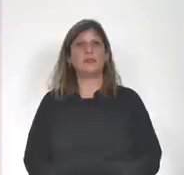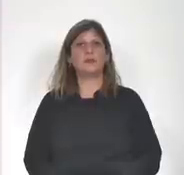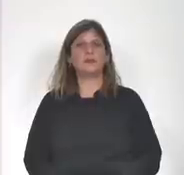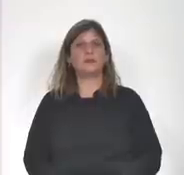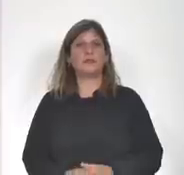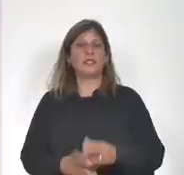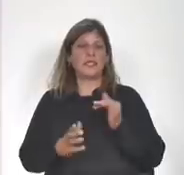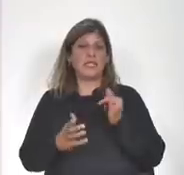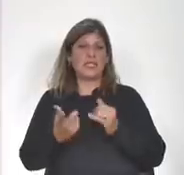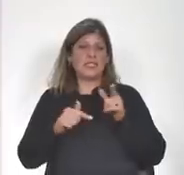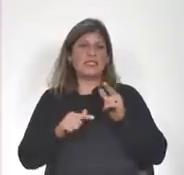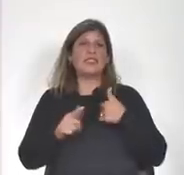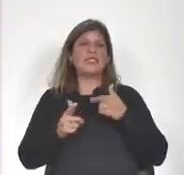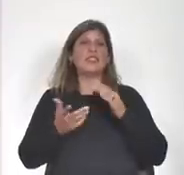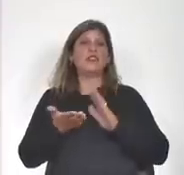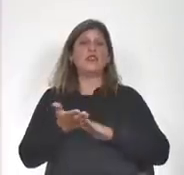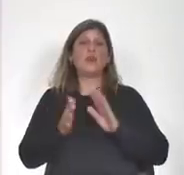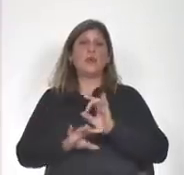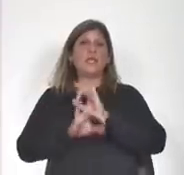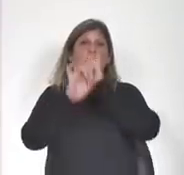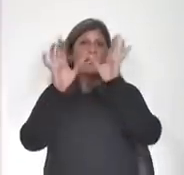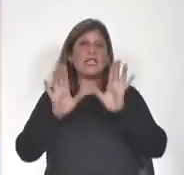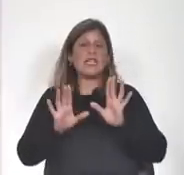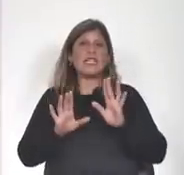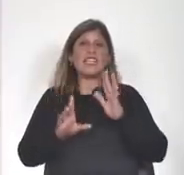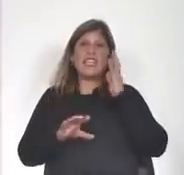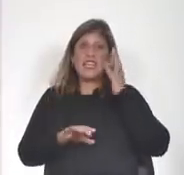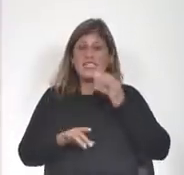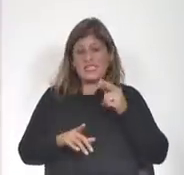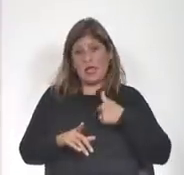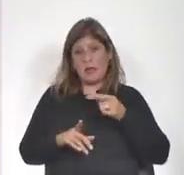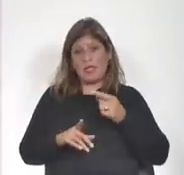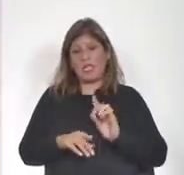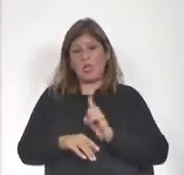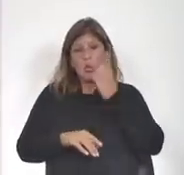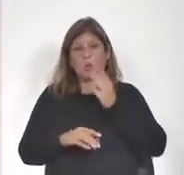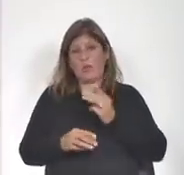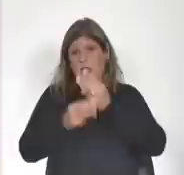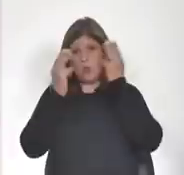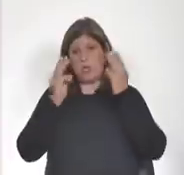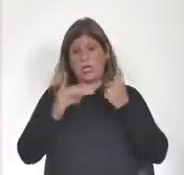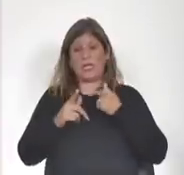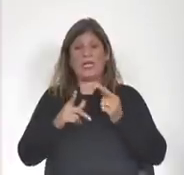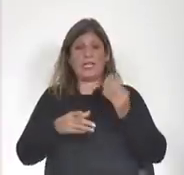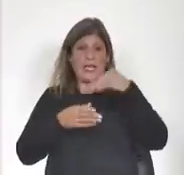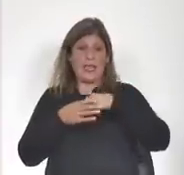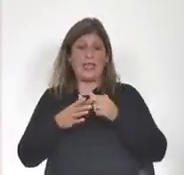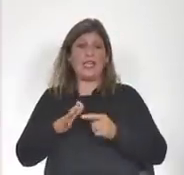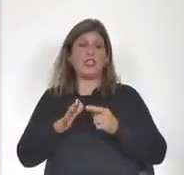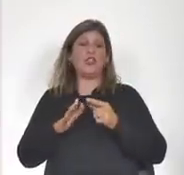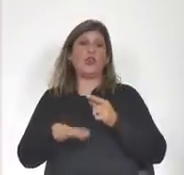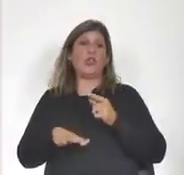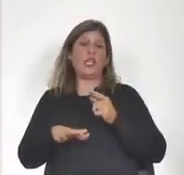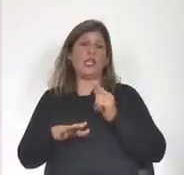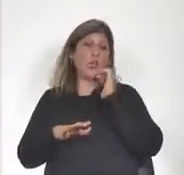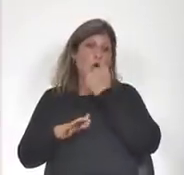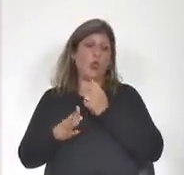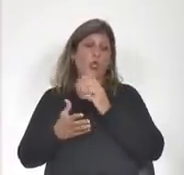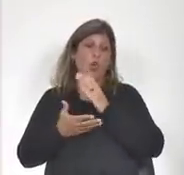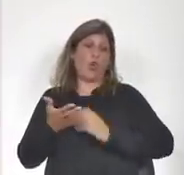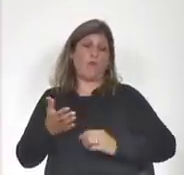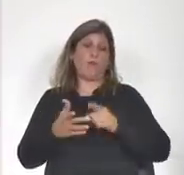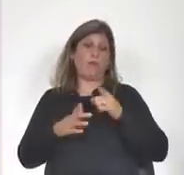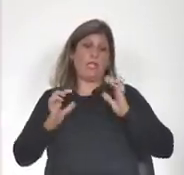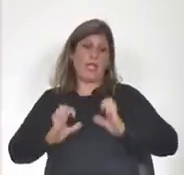si en aras de la transparencia que como se sabe es un principio general que también está contenido en el código de ética de la función pública no